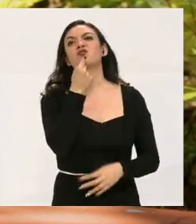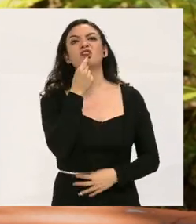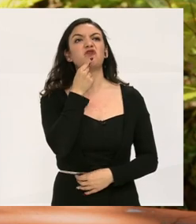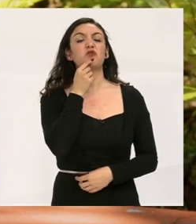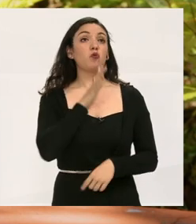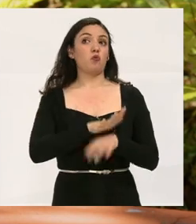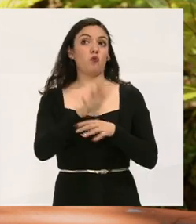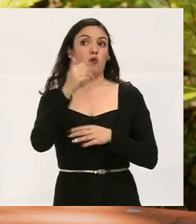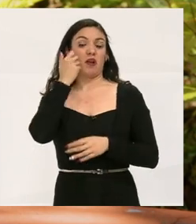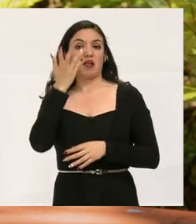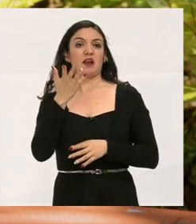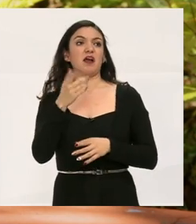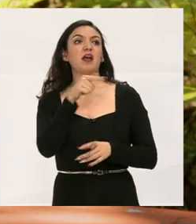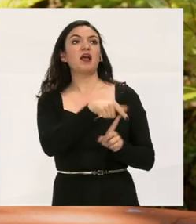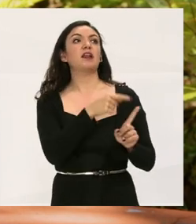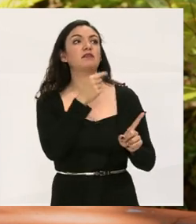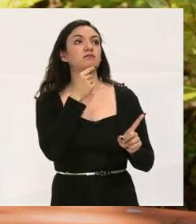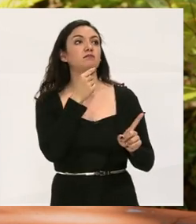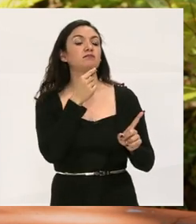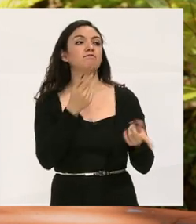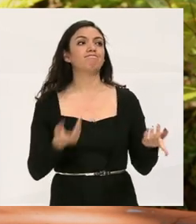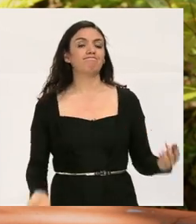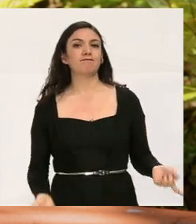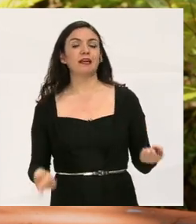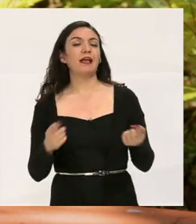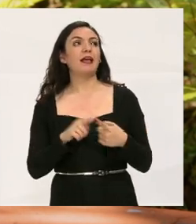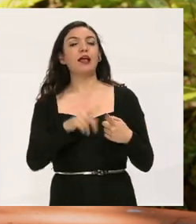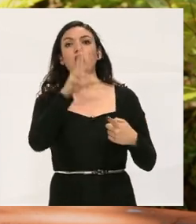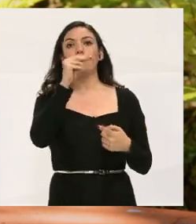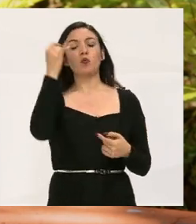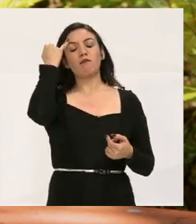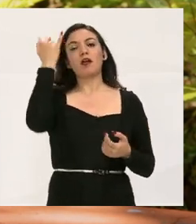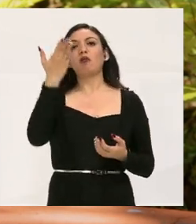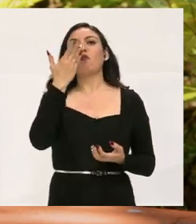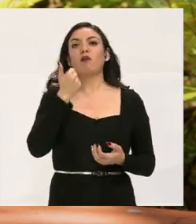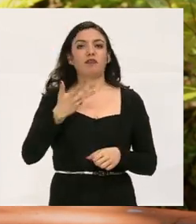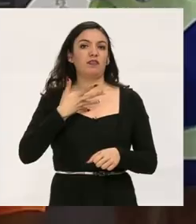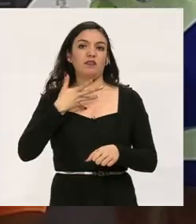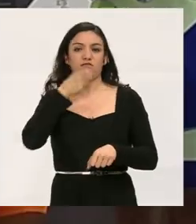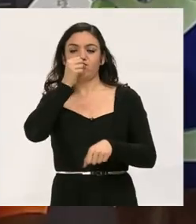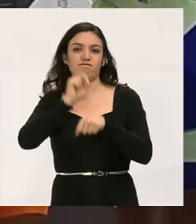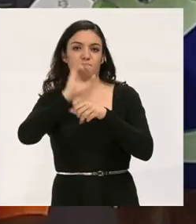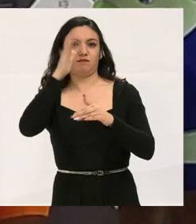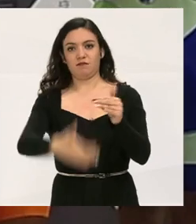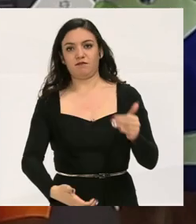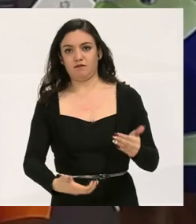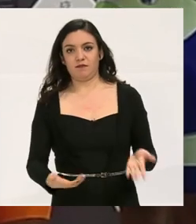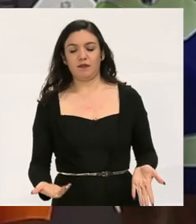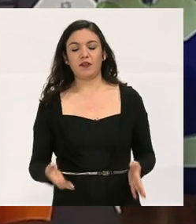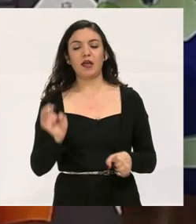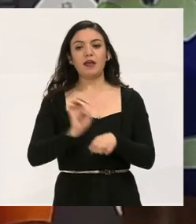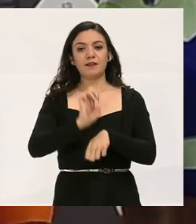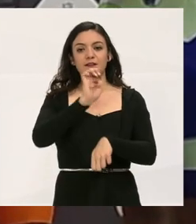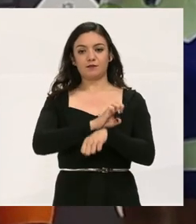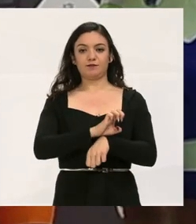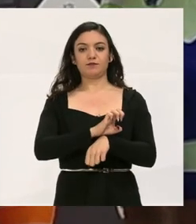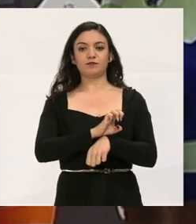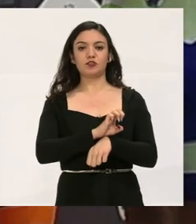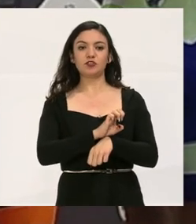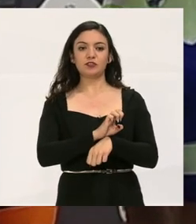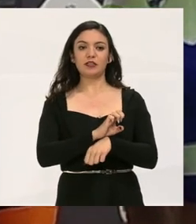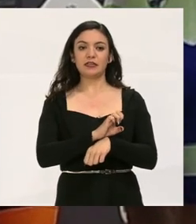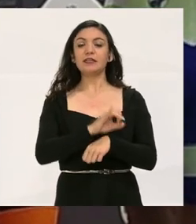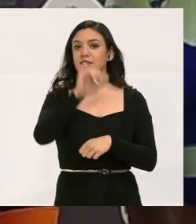que viviera como un niño cualquiera, ahorita él ni me imagino que ni la